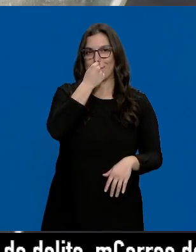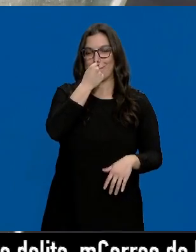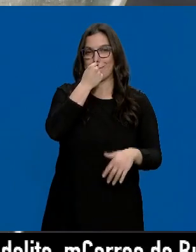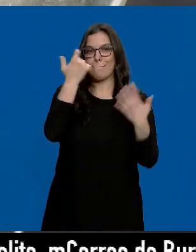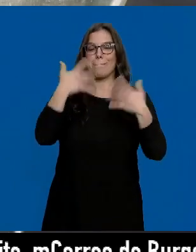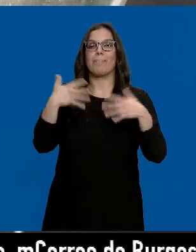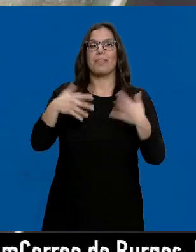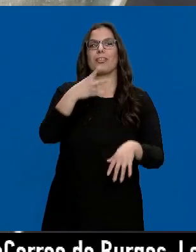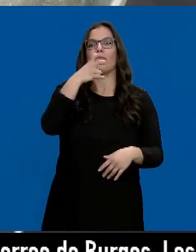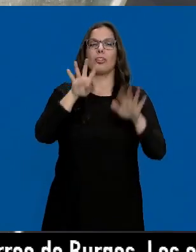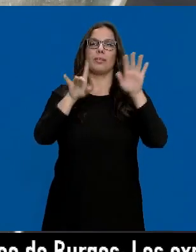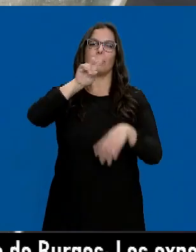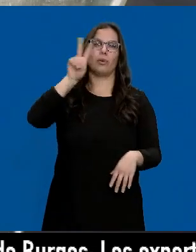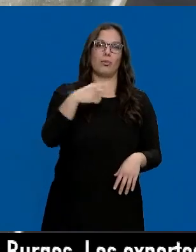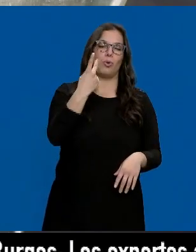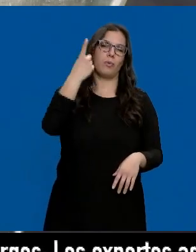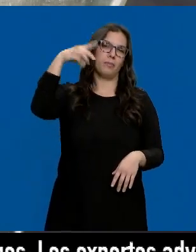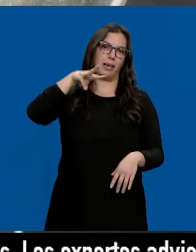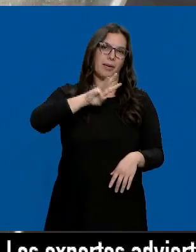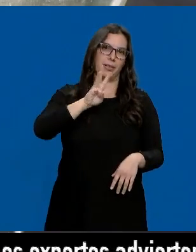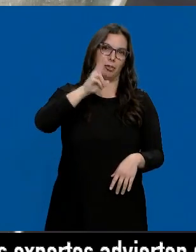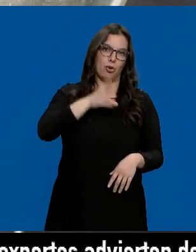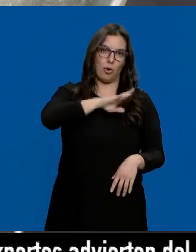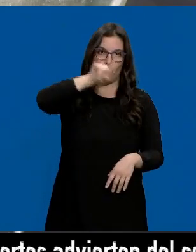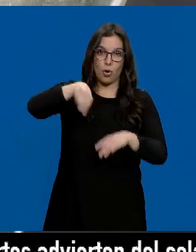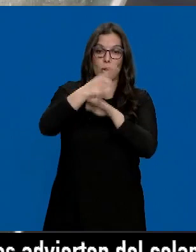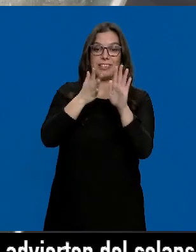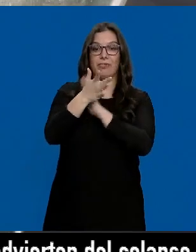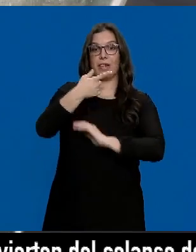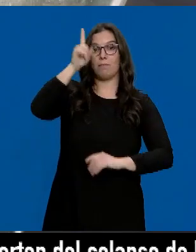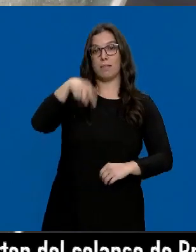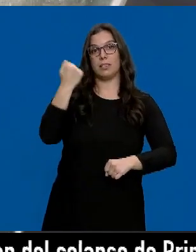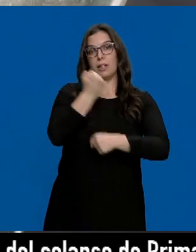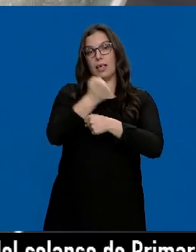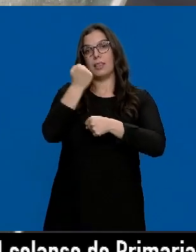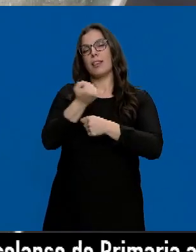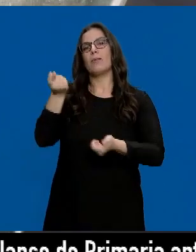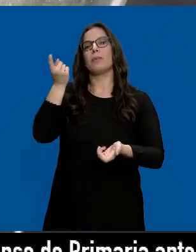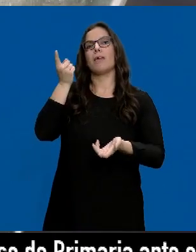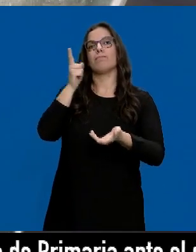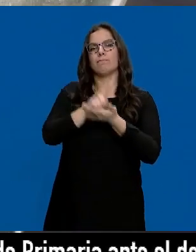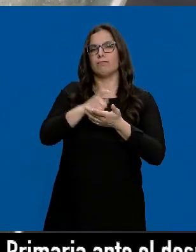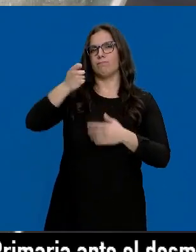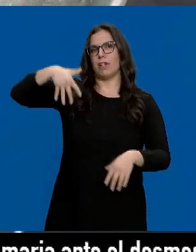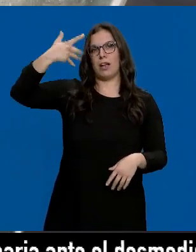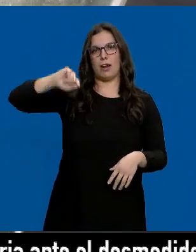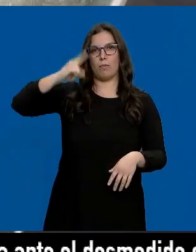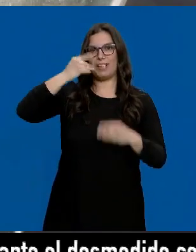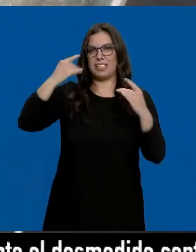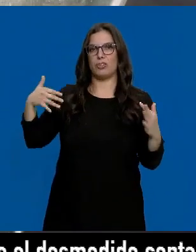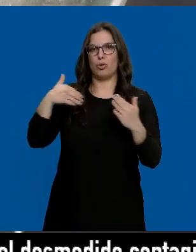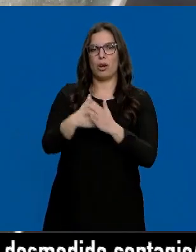291 euros el megavatio hora. Esto supone que diciembre se convertirá en el mes más caro de la historia.